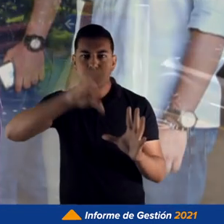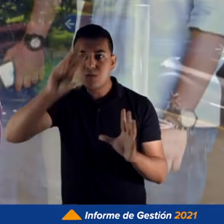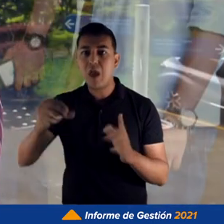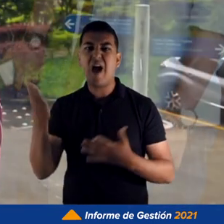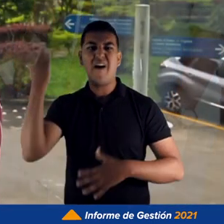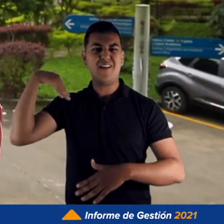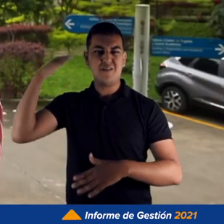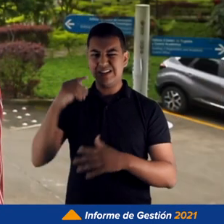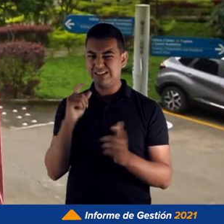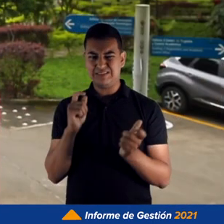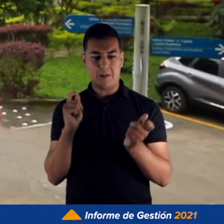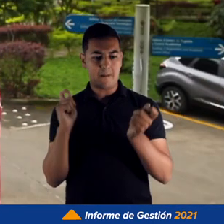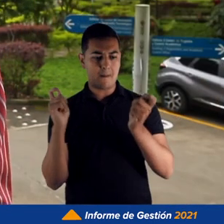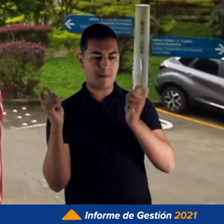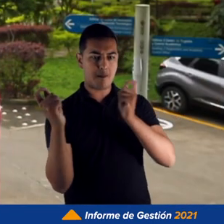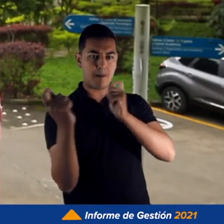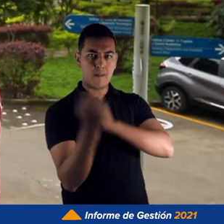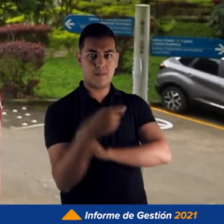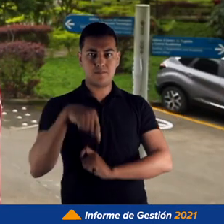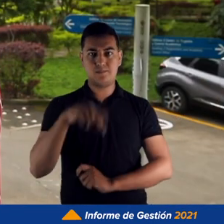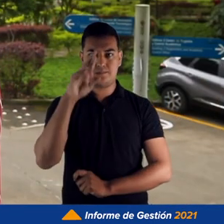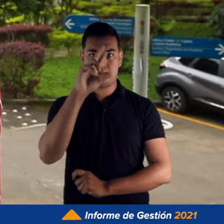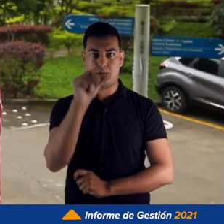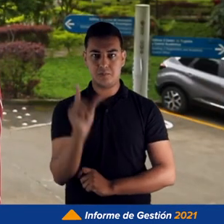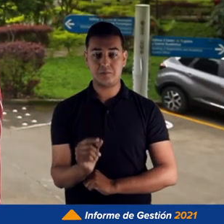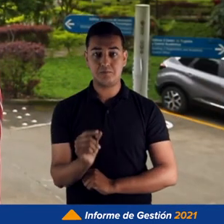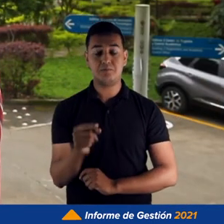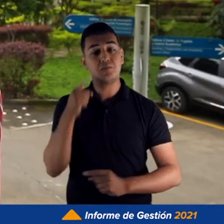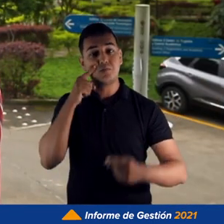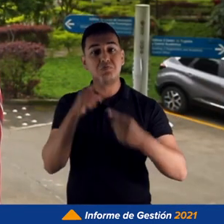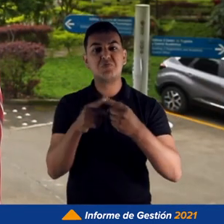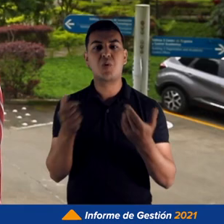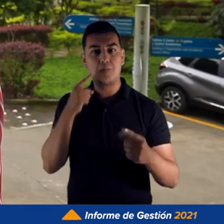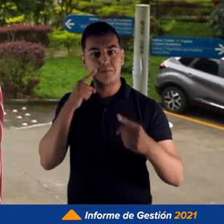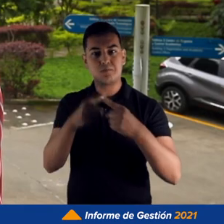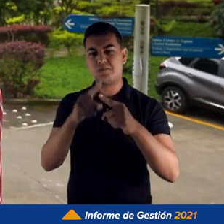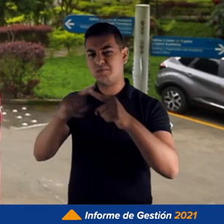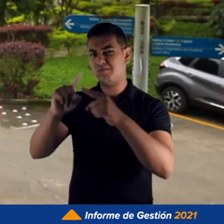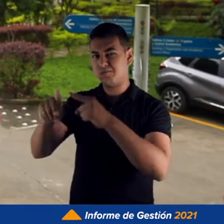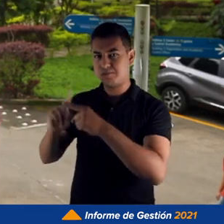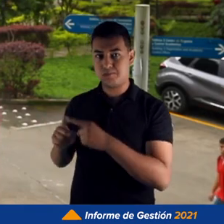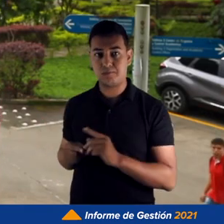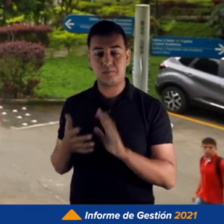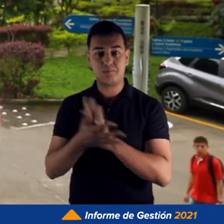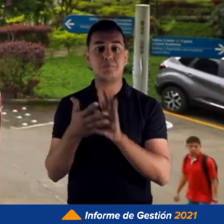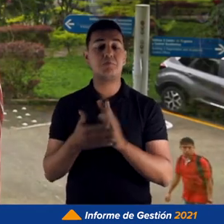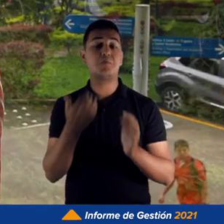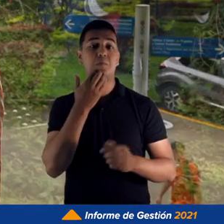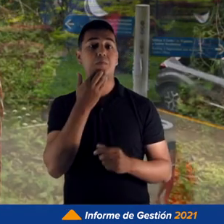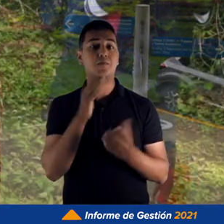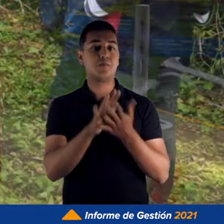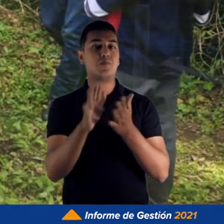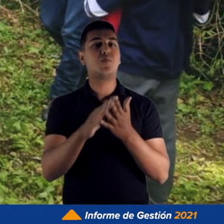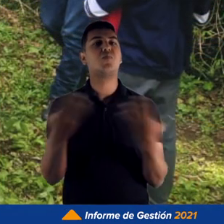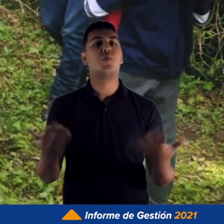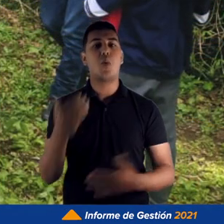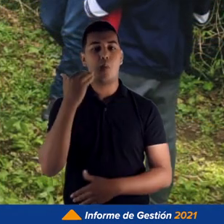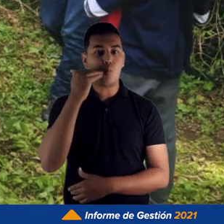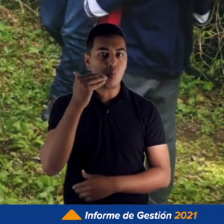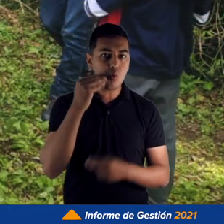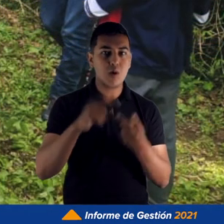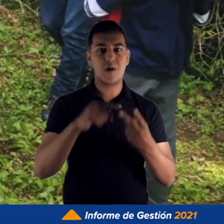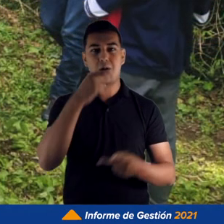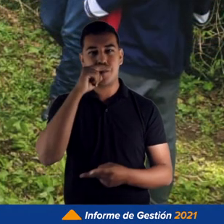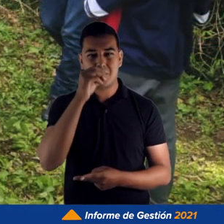degradados y transformados en el departamento de Rieseralda. Este proyecto tiene varios énfasis, se destacan el papel de la